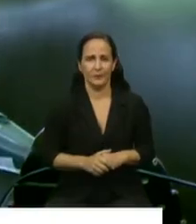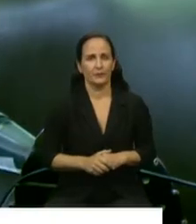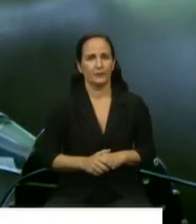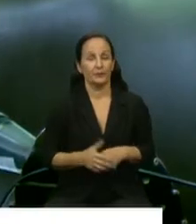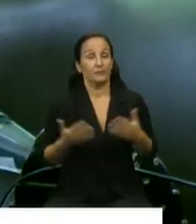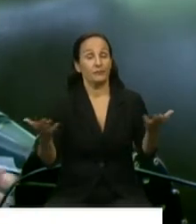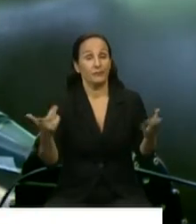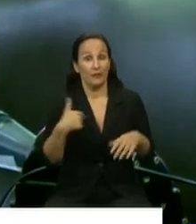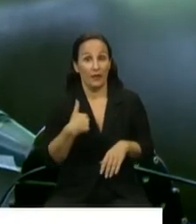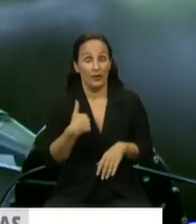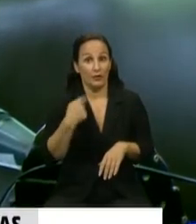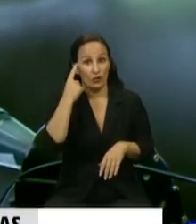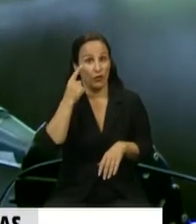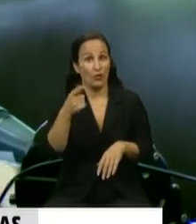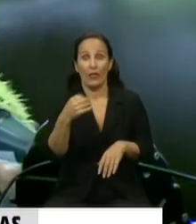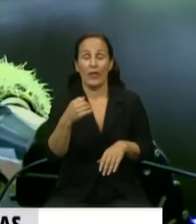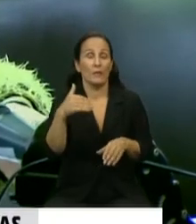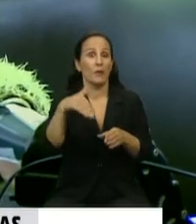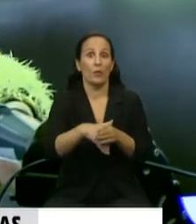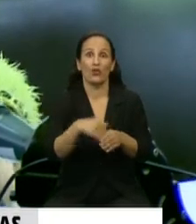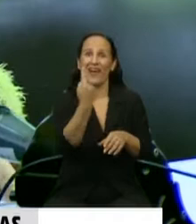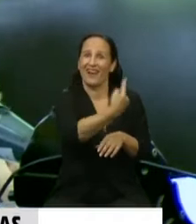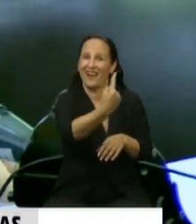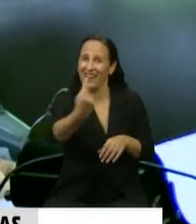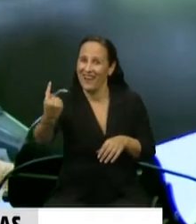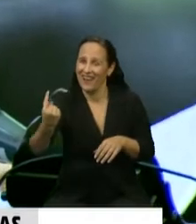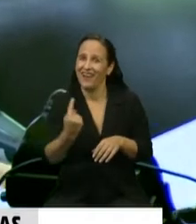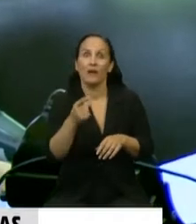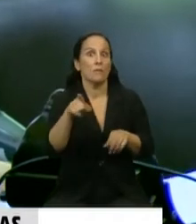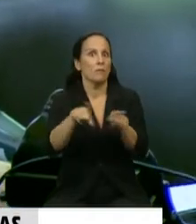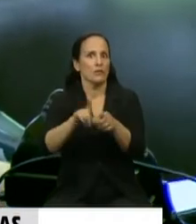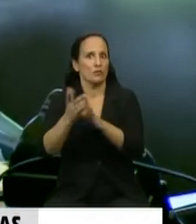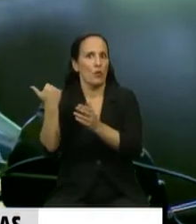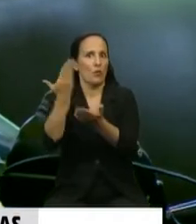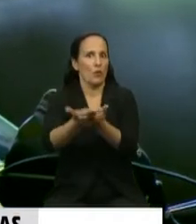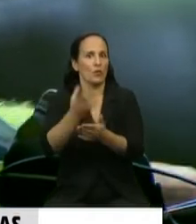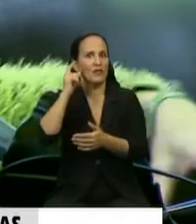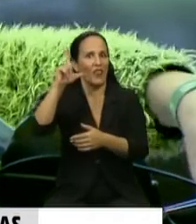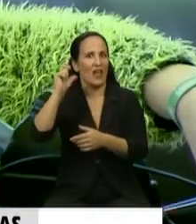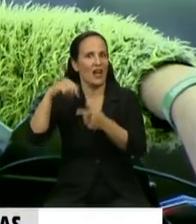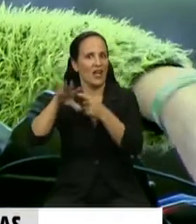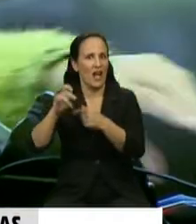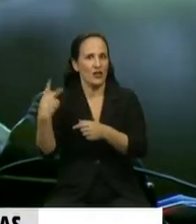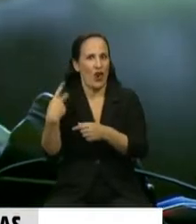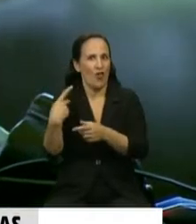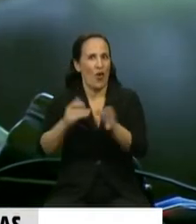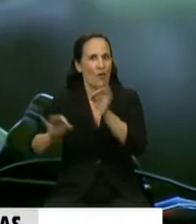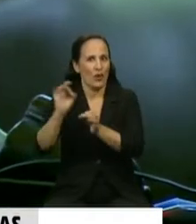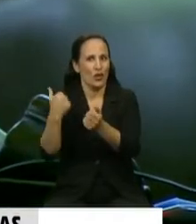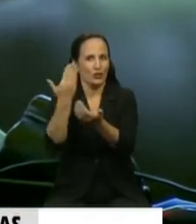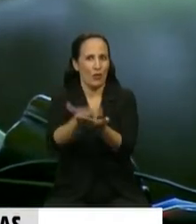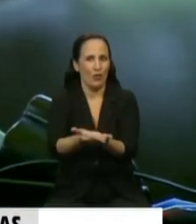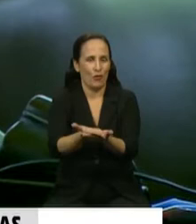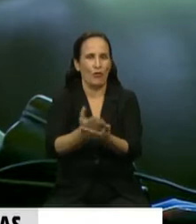Mire, yo considero que se tiene que votar en forma nominal el proyecto que el diputado del Caño acaba de proponer y que hemos presentado en conjunto como